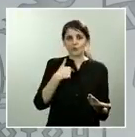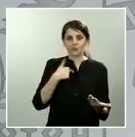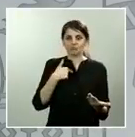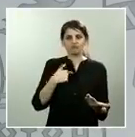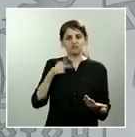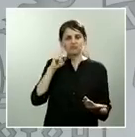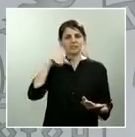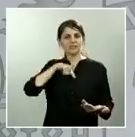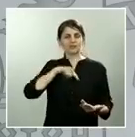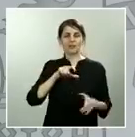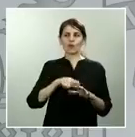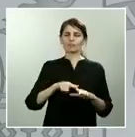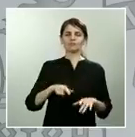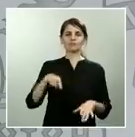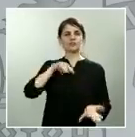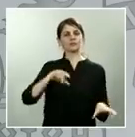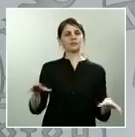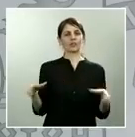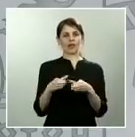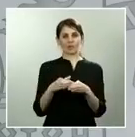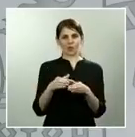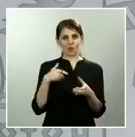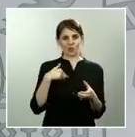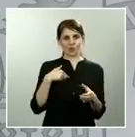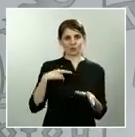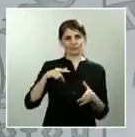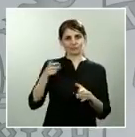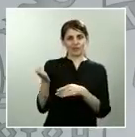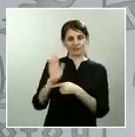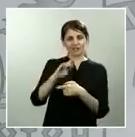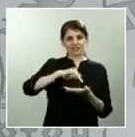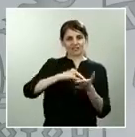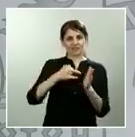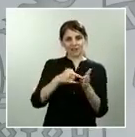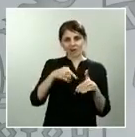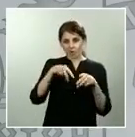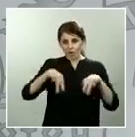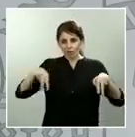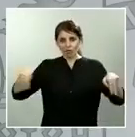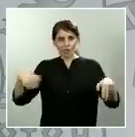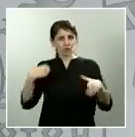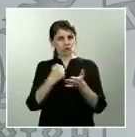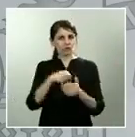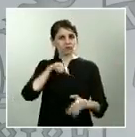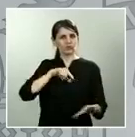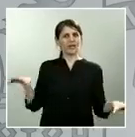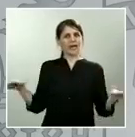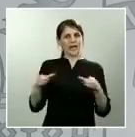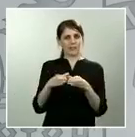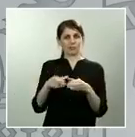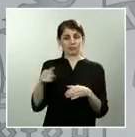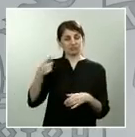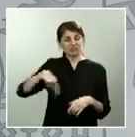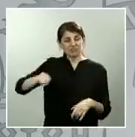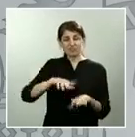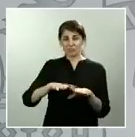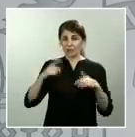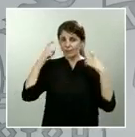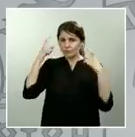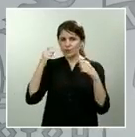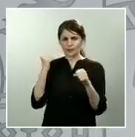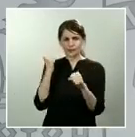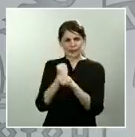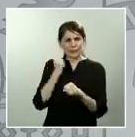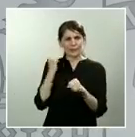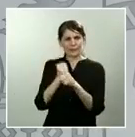técnicos que han venido trabajando de forma incansable desde el inicio de esta pandemia, en donde no existen fines de semana, ni